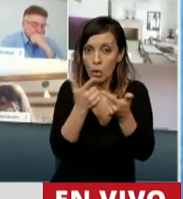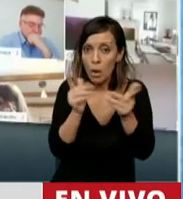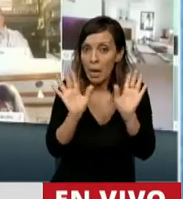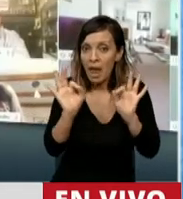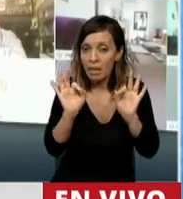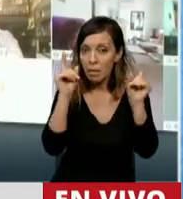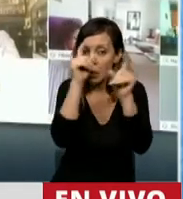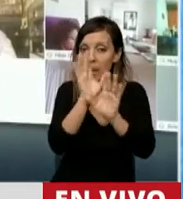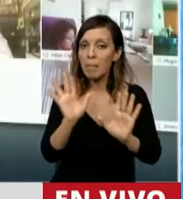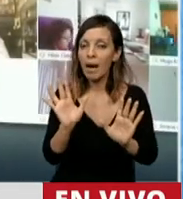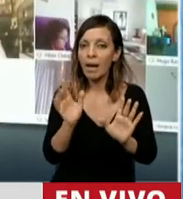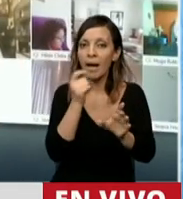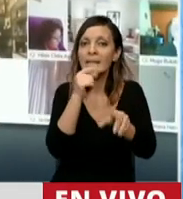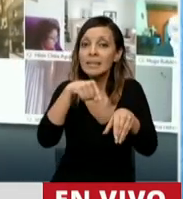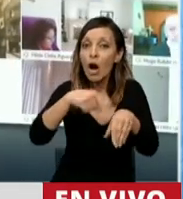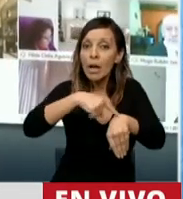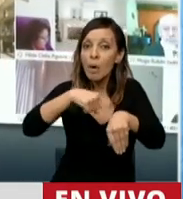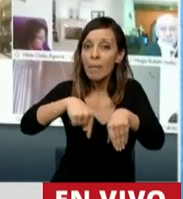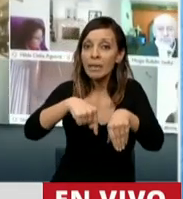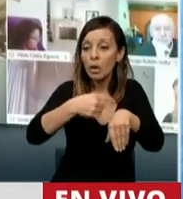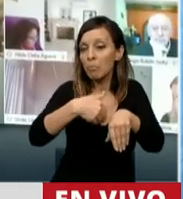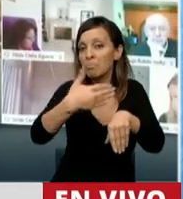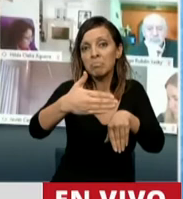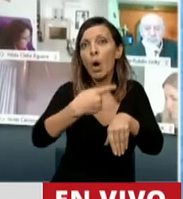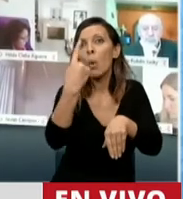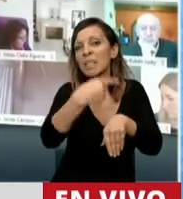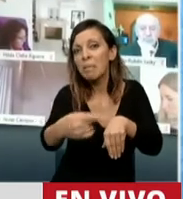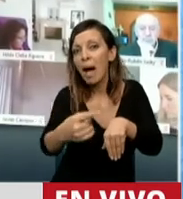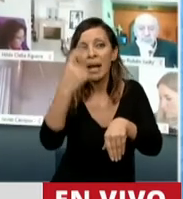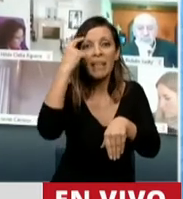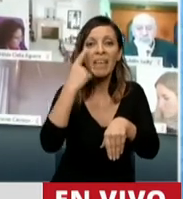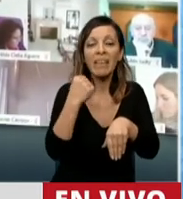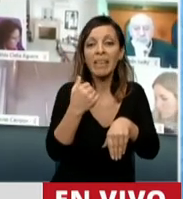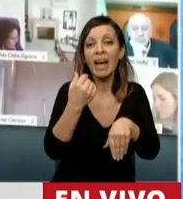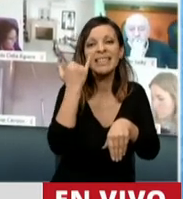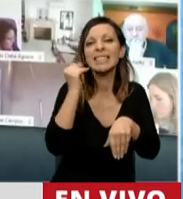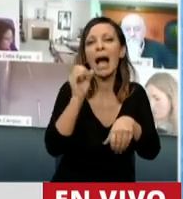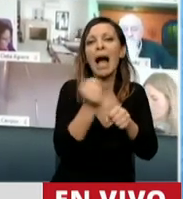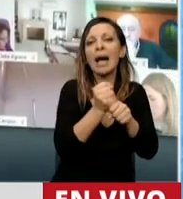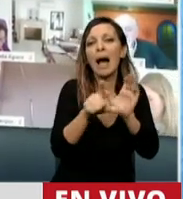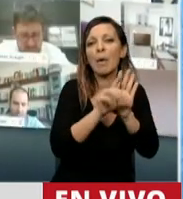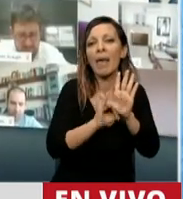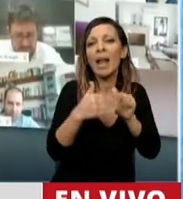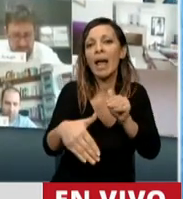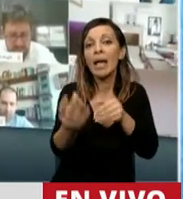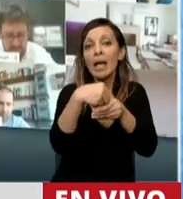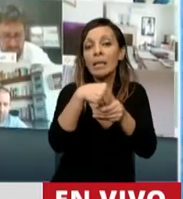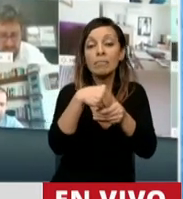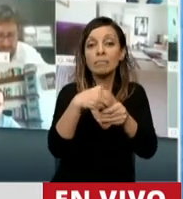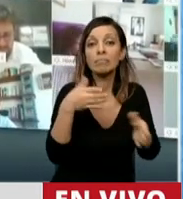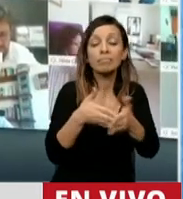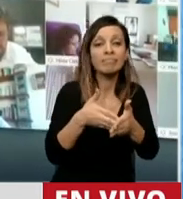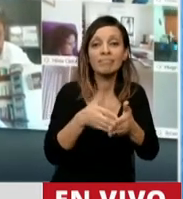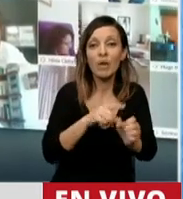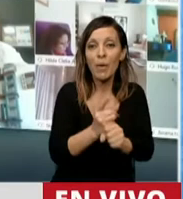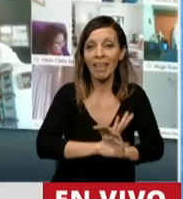inconveniente. Si entra dentro de una semana, 10 días, cuando esta ley es vigente, no lo podría hacer.